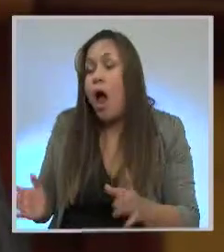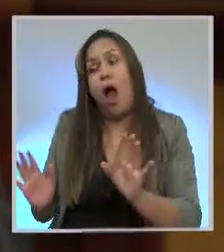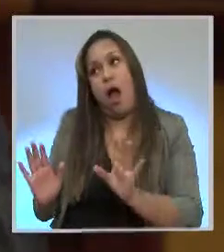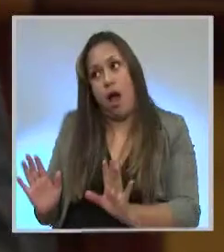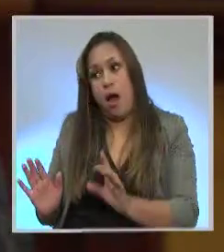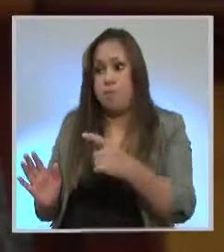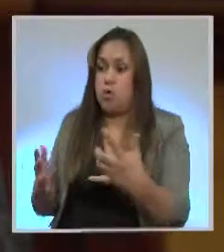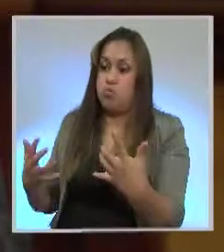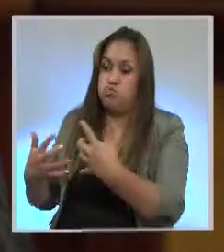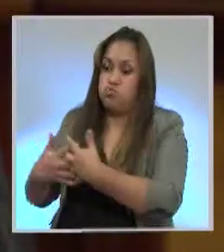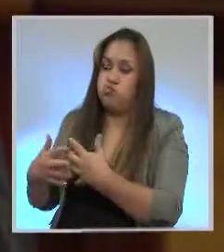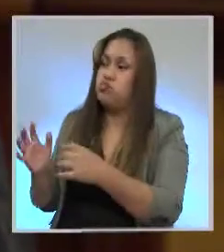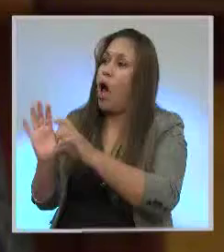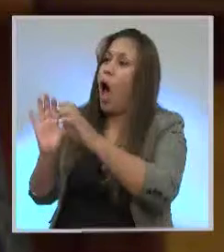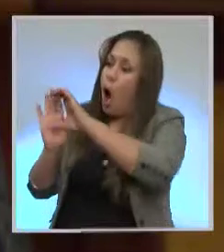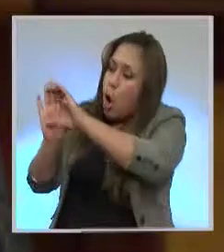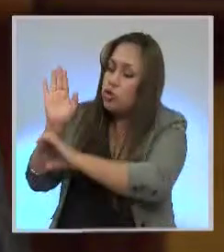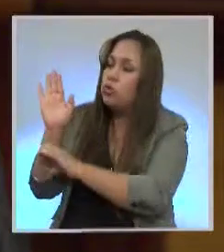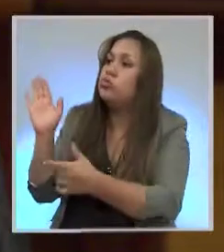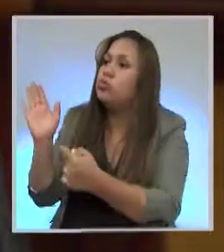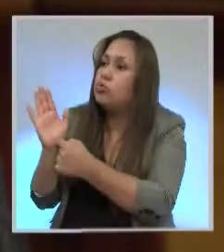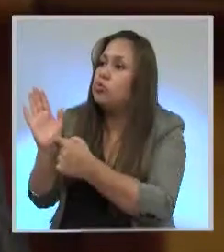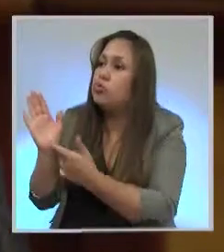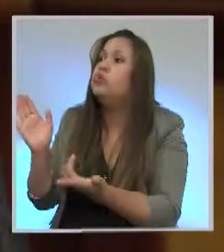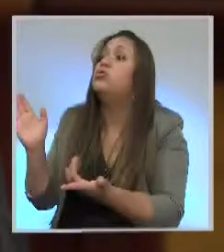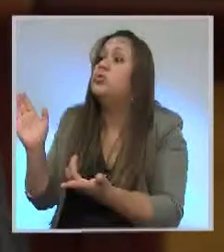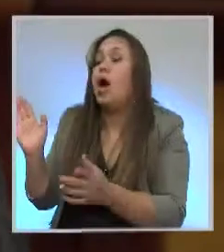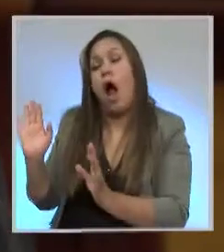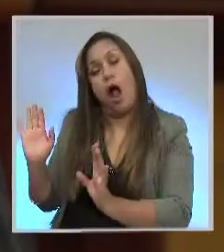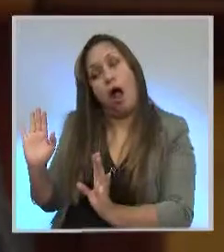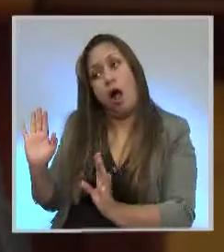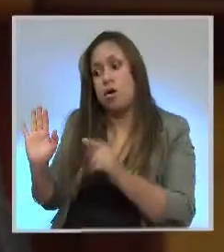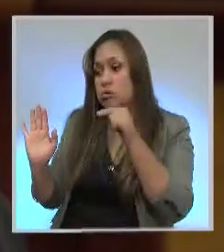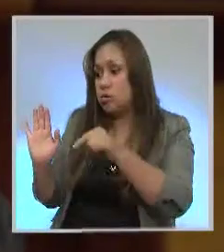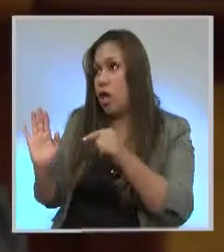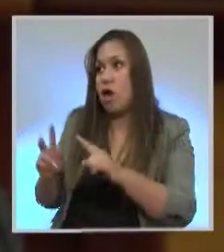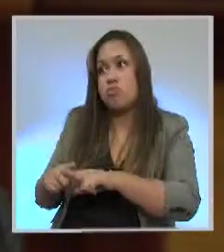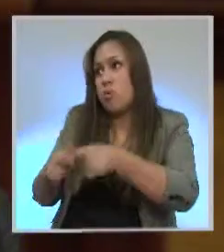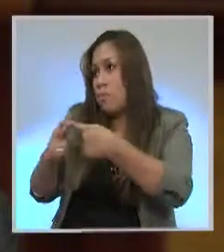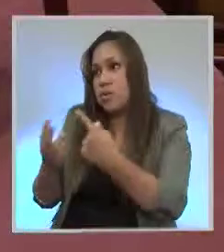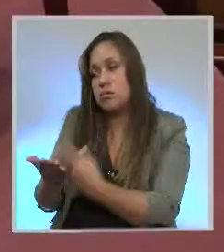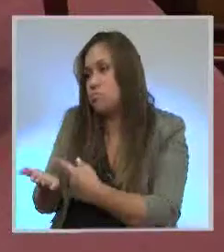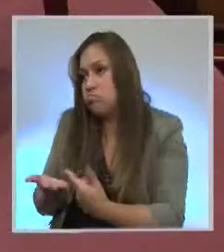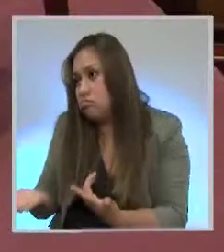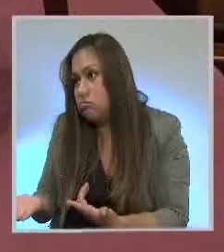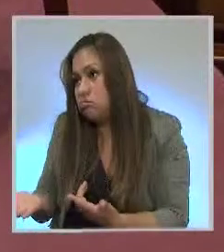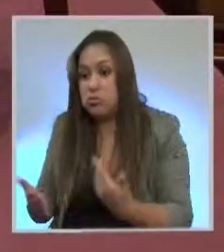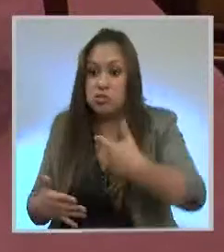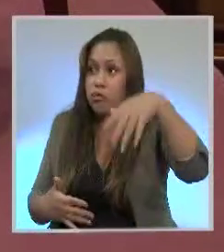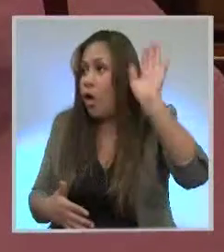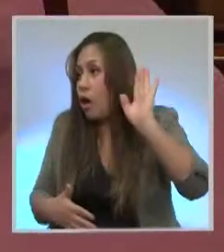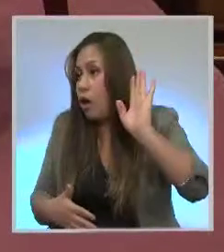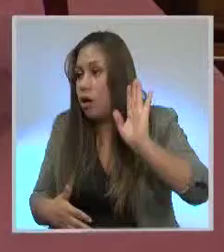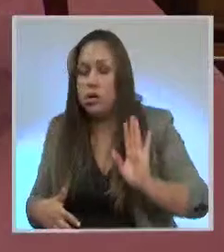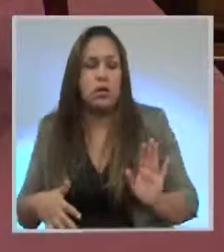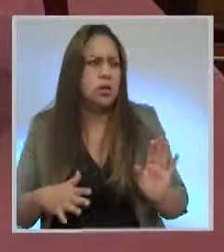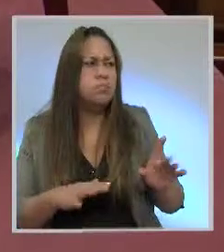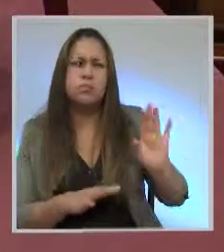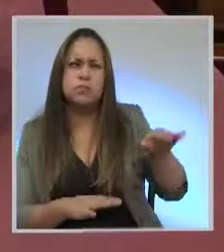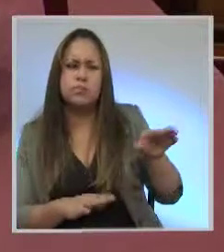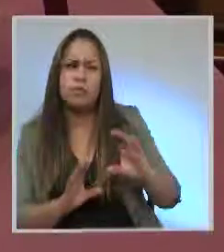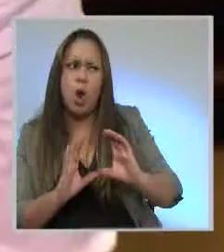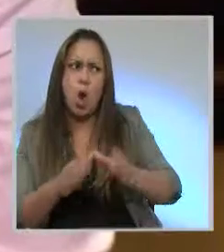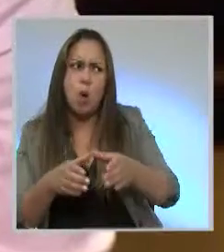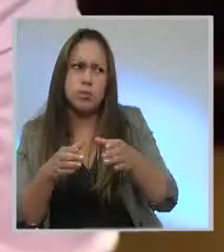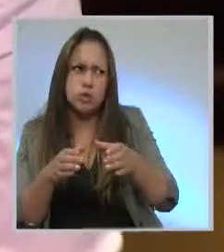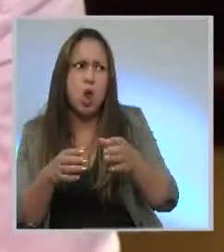expresamente como manifiesto, pues no debía haberse reunido la comisión, sino que una vez retirado ya, se fue. Pero la comisión lo que hizo fue conocer